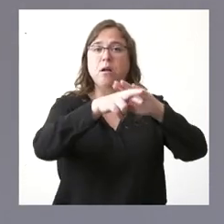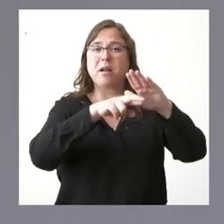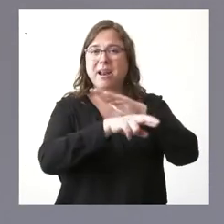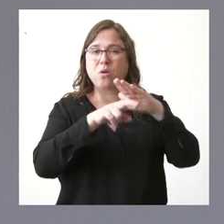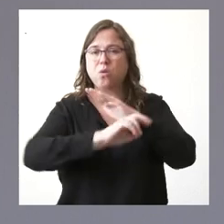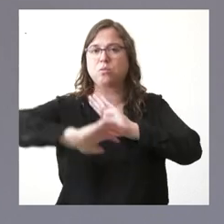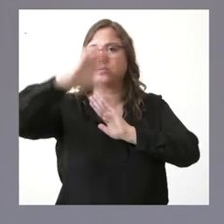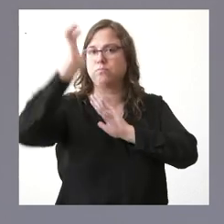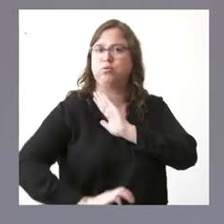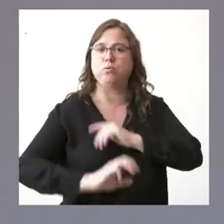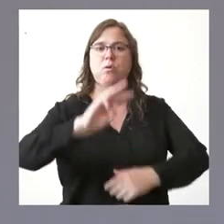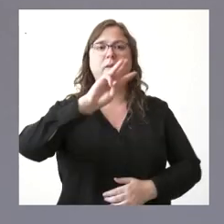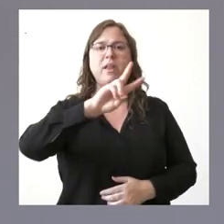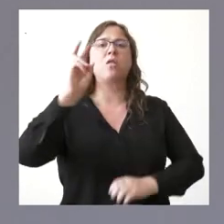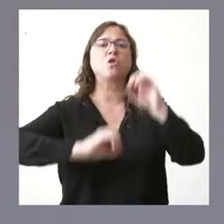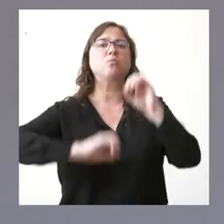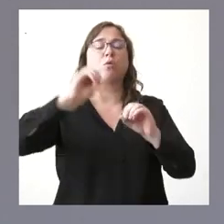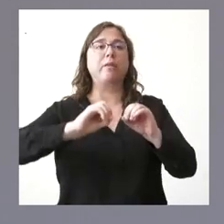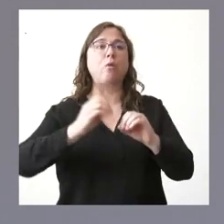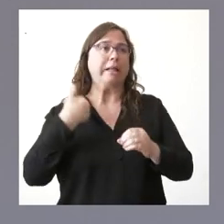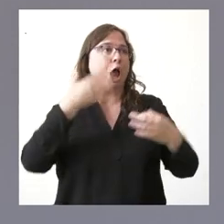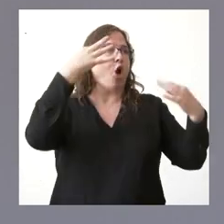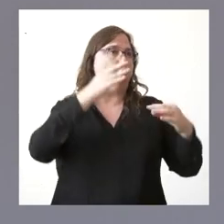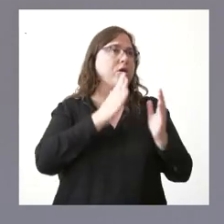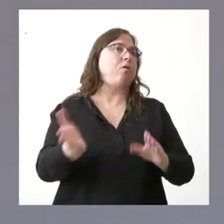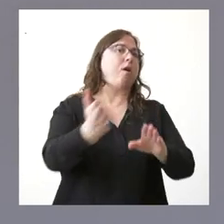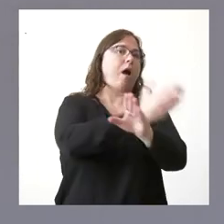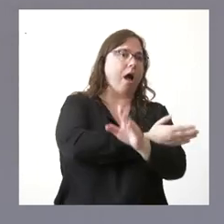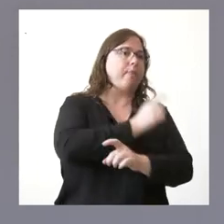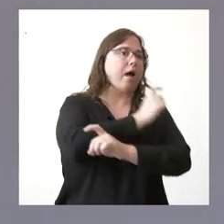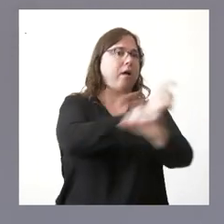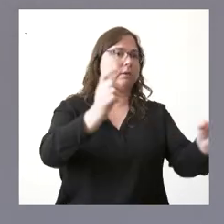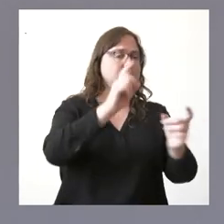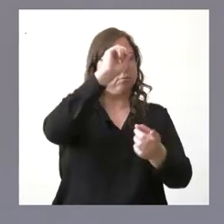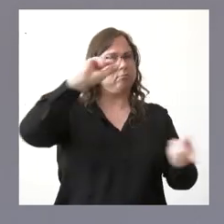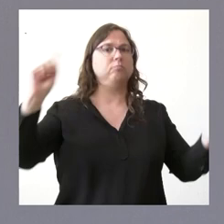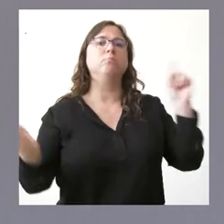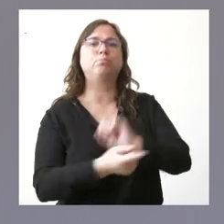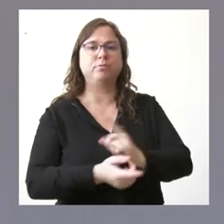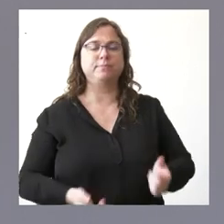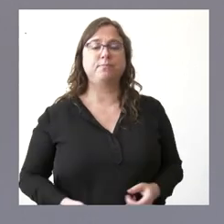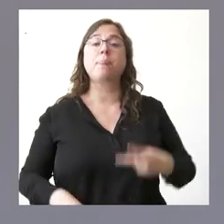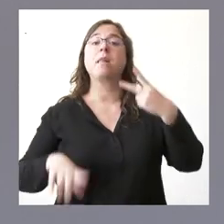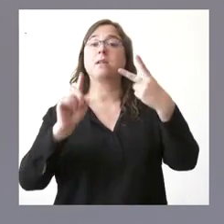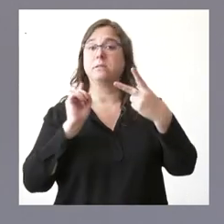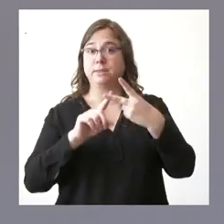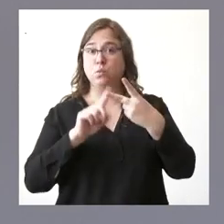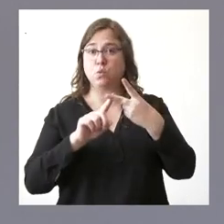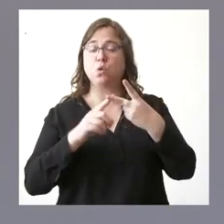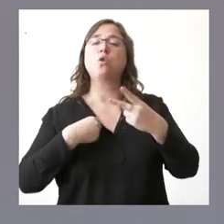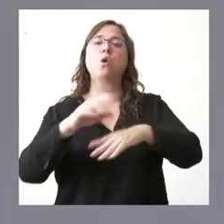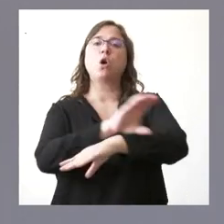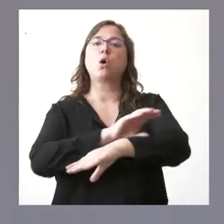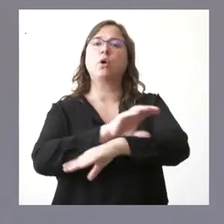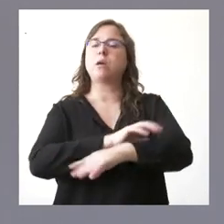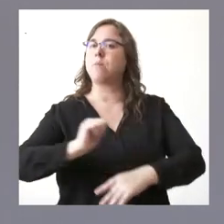32% respecto de las cantidades lógicas las que se habían anunciado anteriormente. Y, en segundo lugar, la consejera aprovechó para